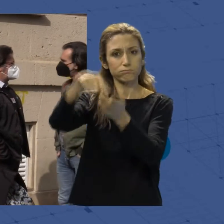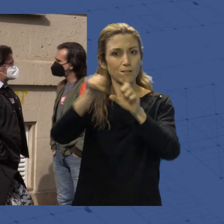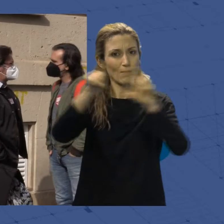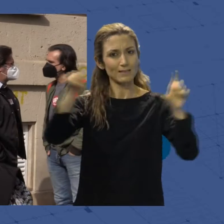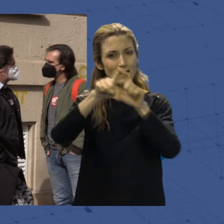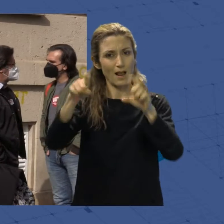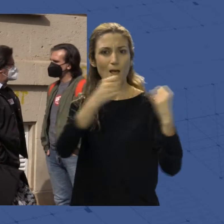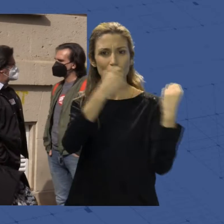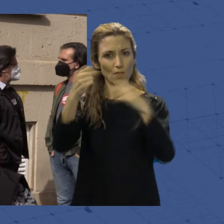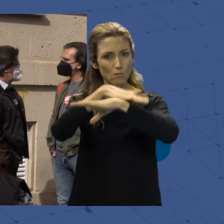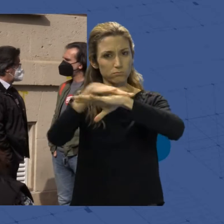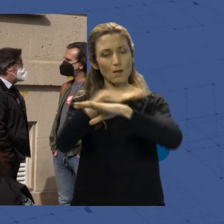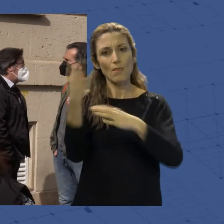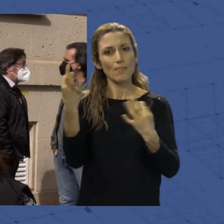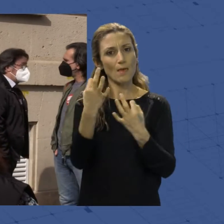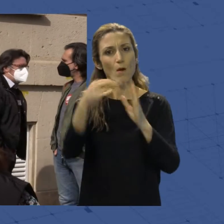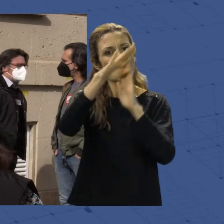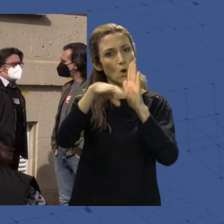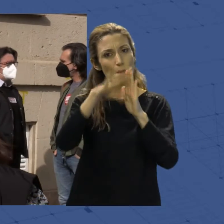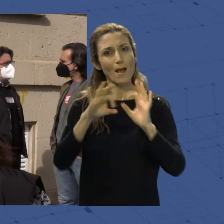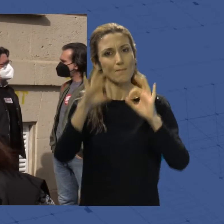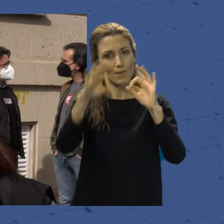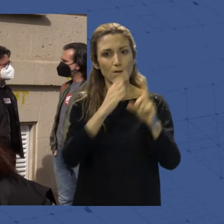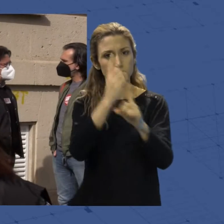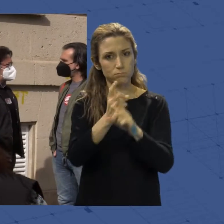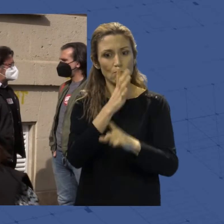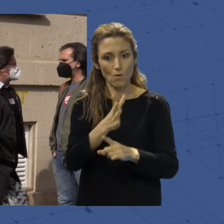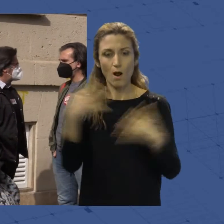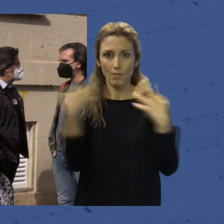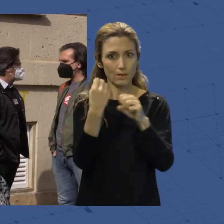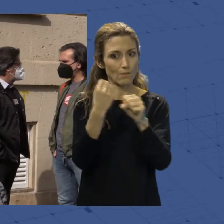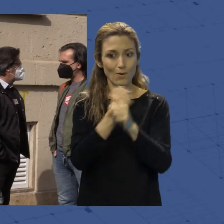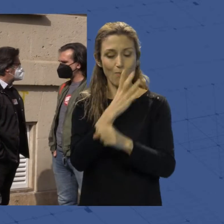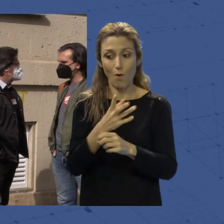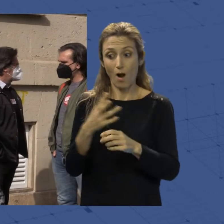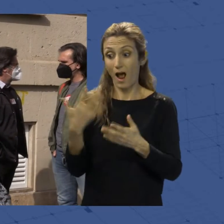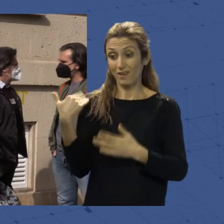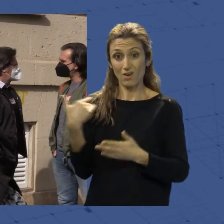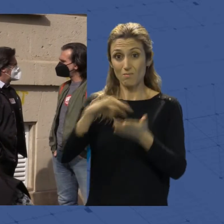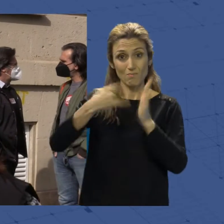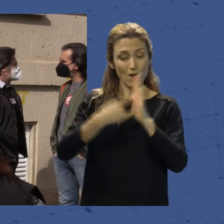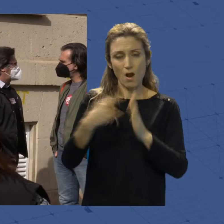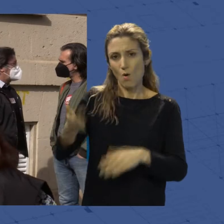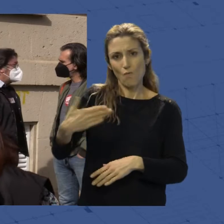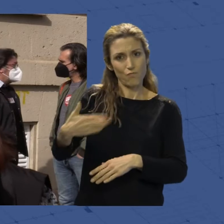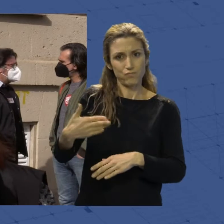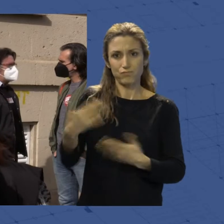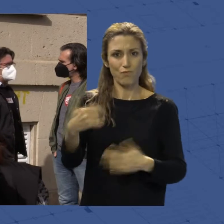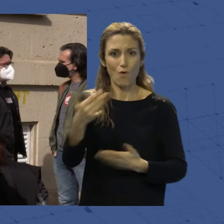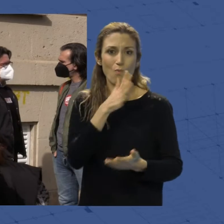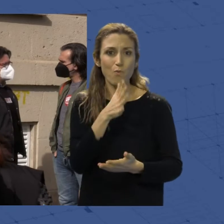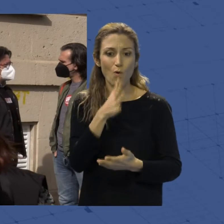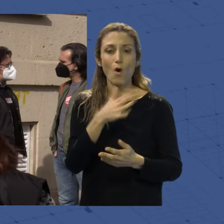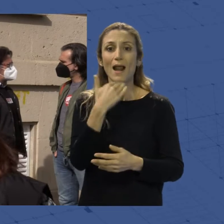porque el plan que ha establecido el gobierno estatal tenemos que decir que se ha quedado muy flojo porque no refleja los riesgos